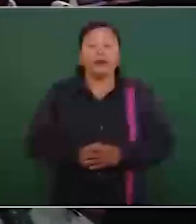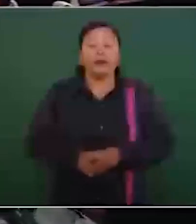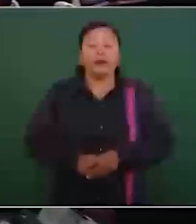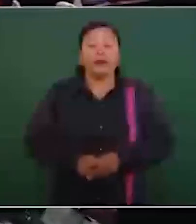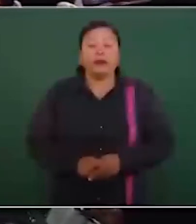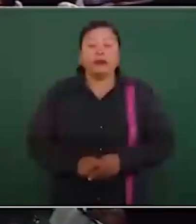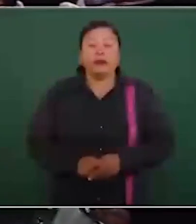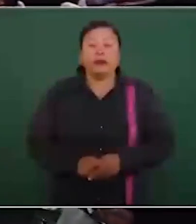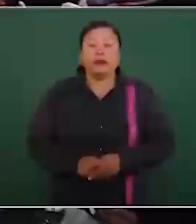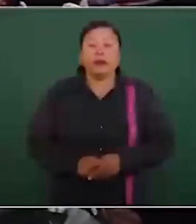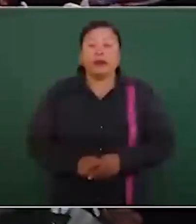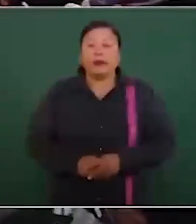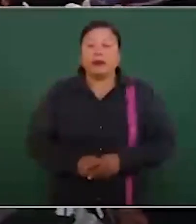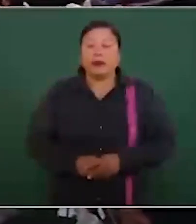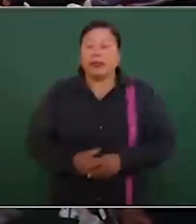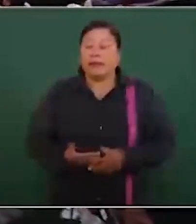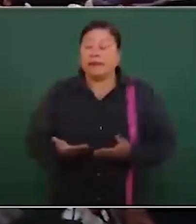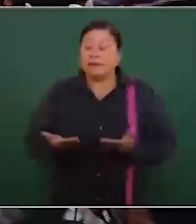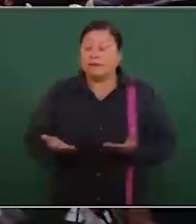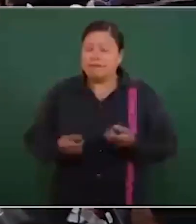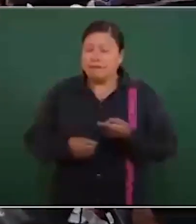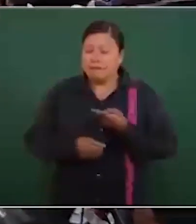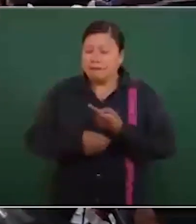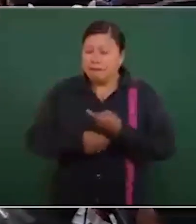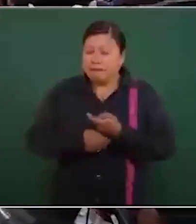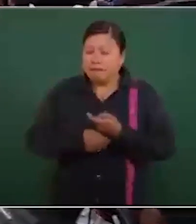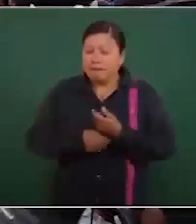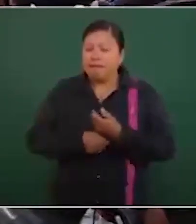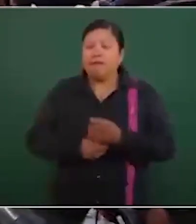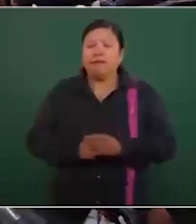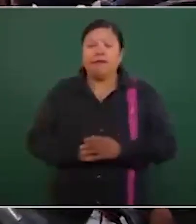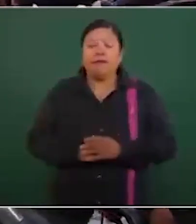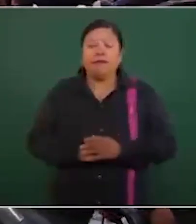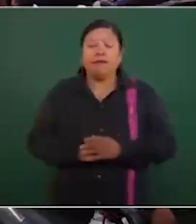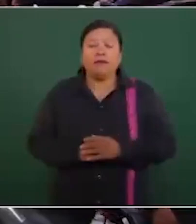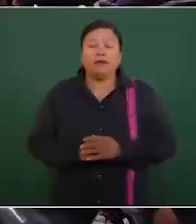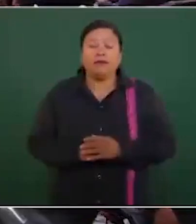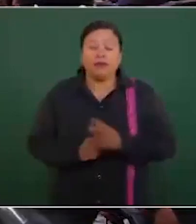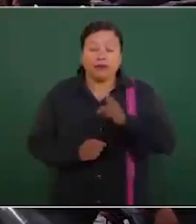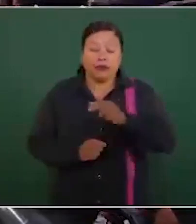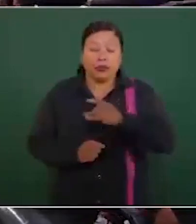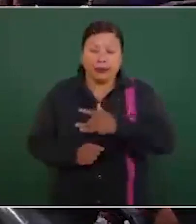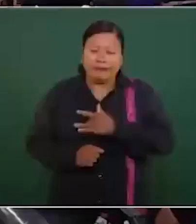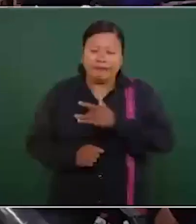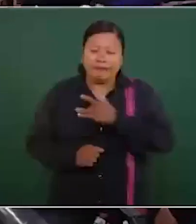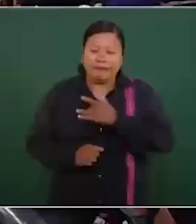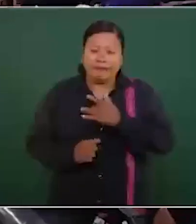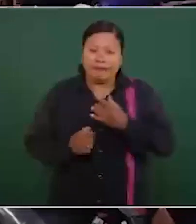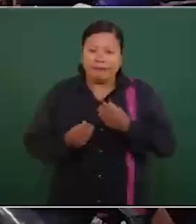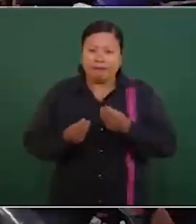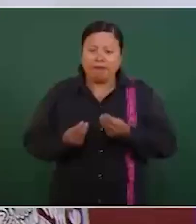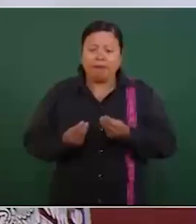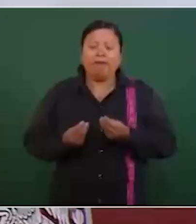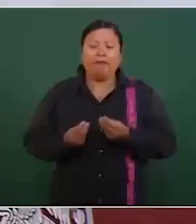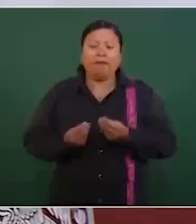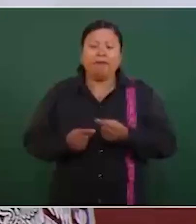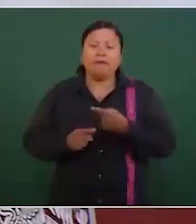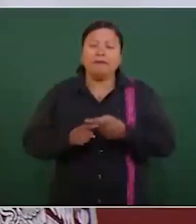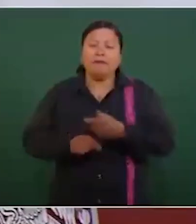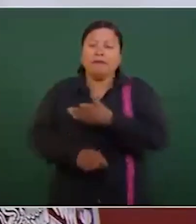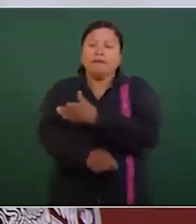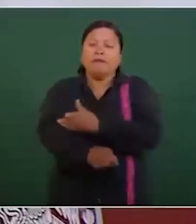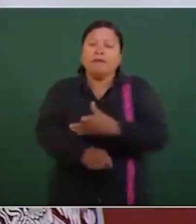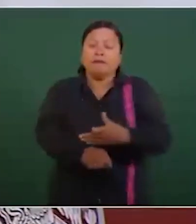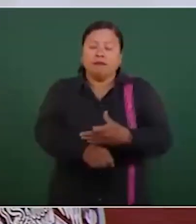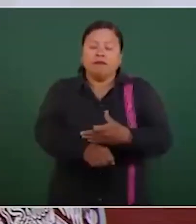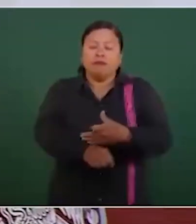Antes que nada, lamentar mucho y enviar un pésame a los familiares,